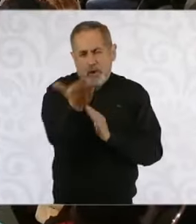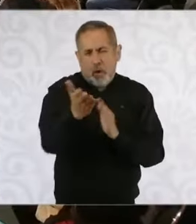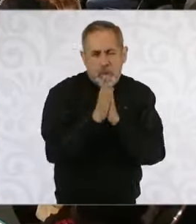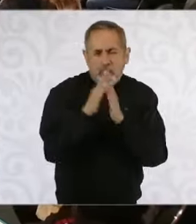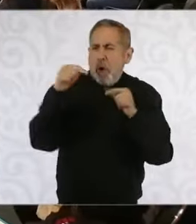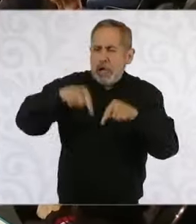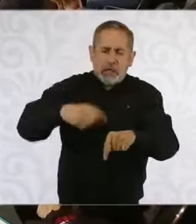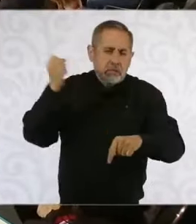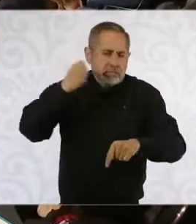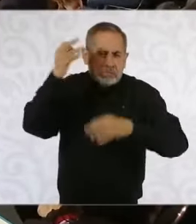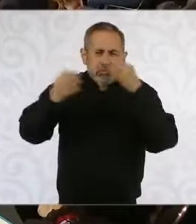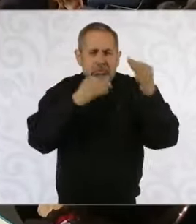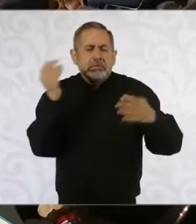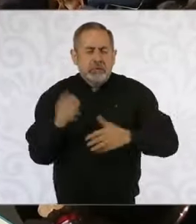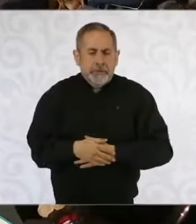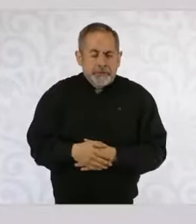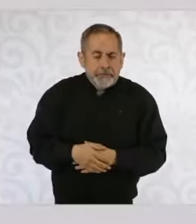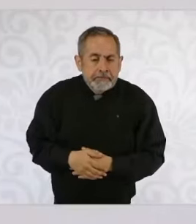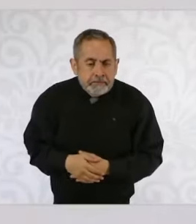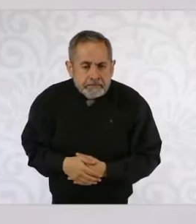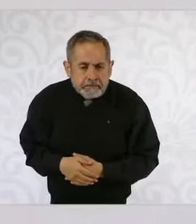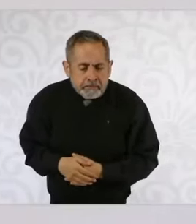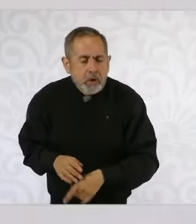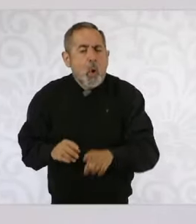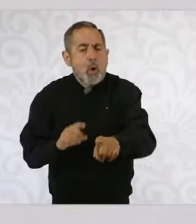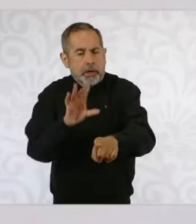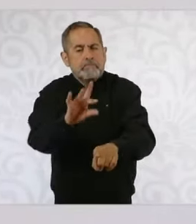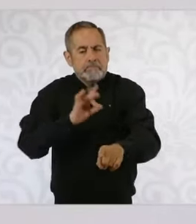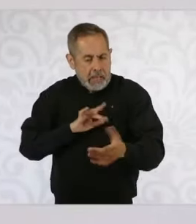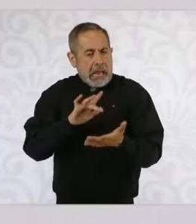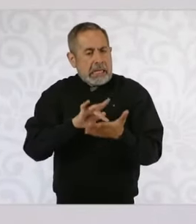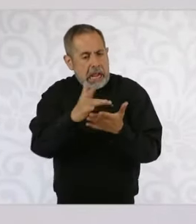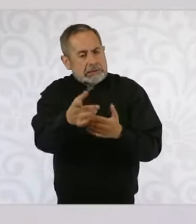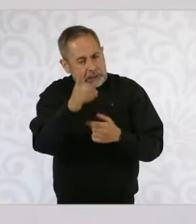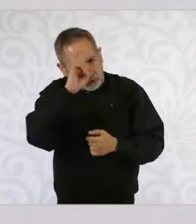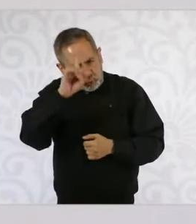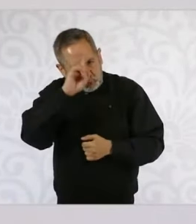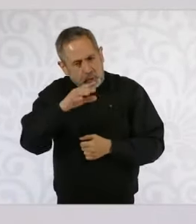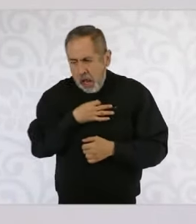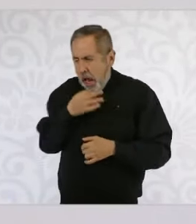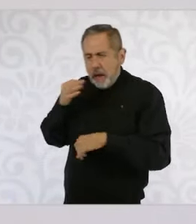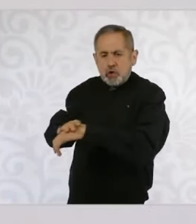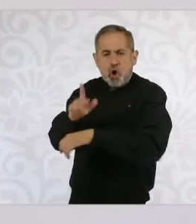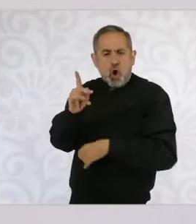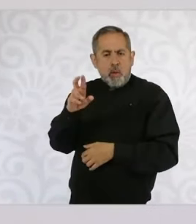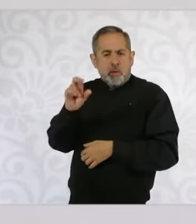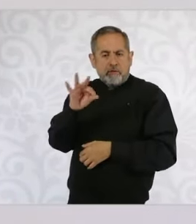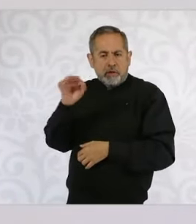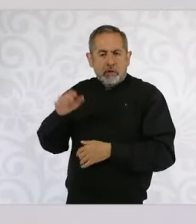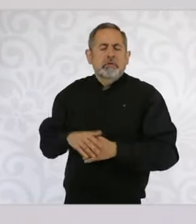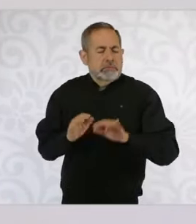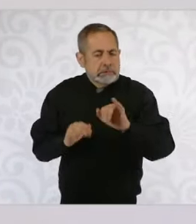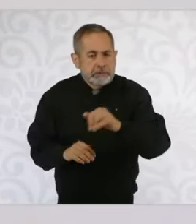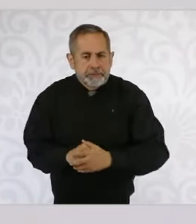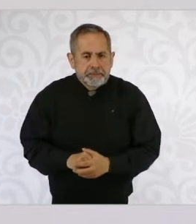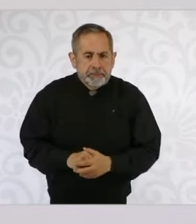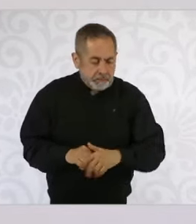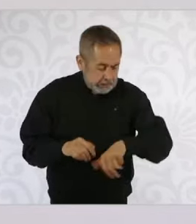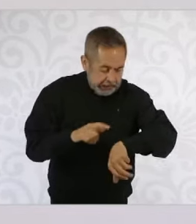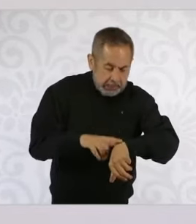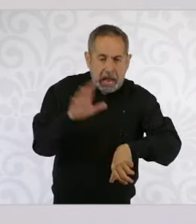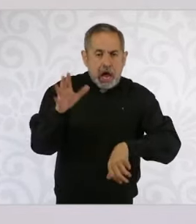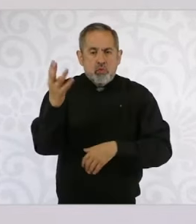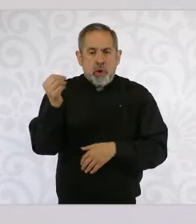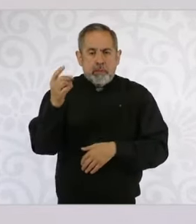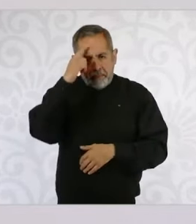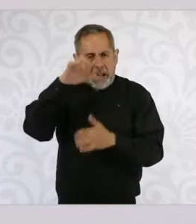Sí, lo tomamos en cuenta, le decimos a Profeco y a ella seguridad para que… Bueno, vamos por la última, que ya son las nueve,